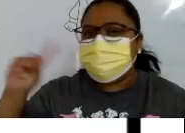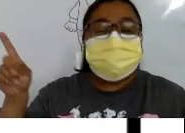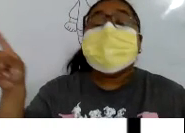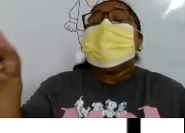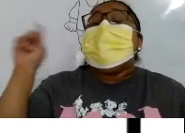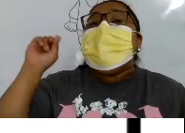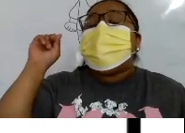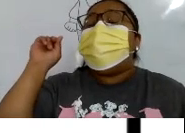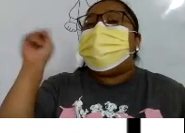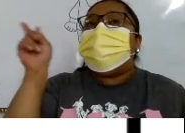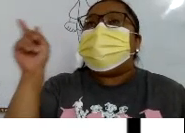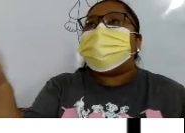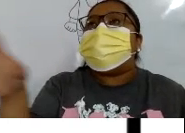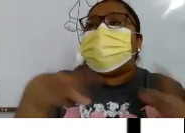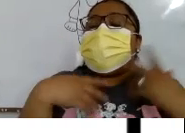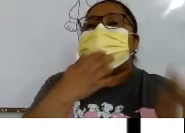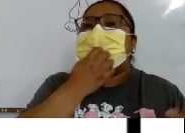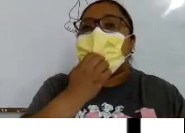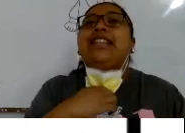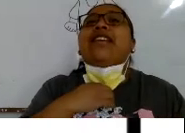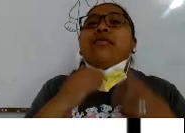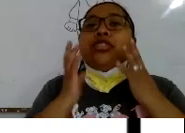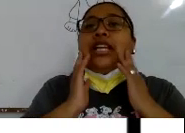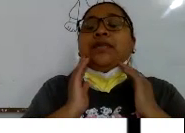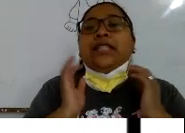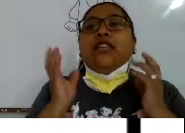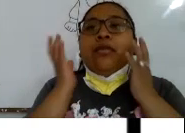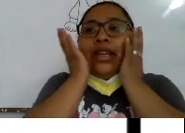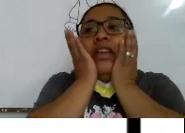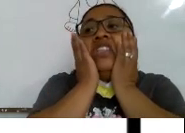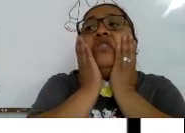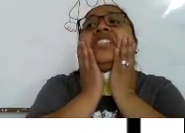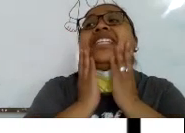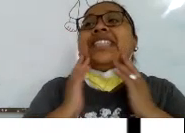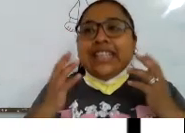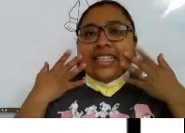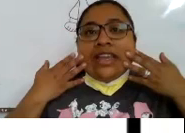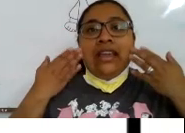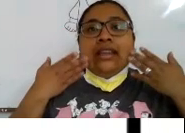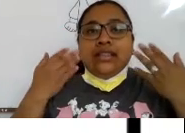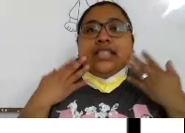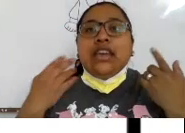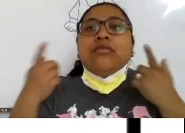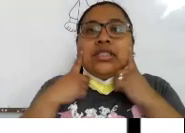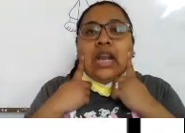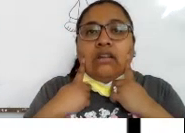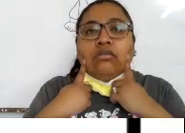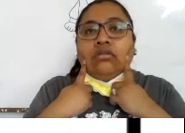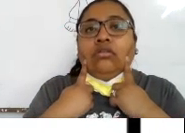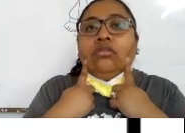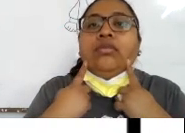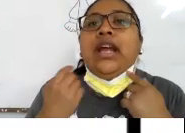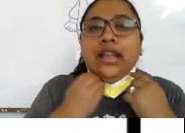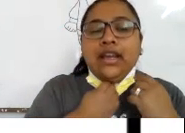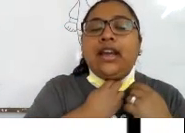Ajá No Lo de las señas Tiene que ver mucho La expresión Porque si tú estás triste Tienes que demostrarle